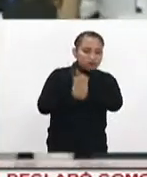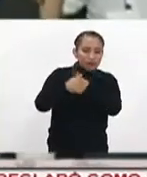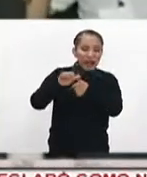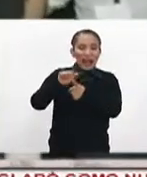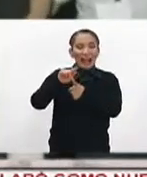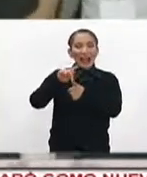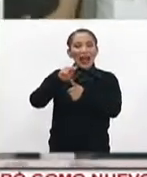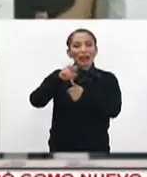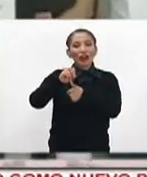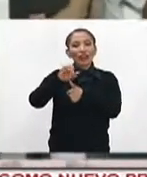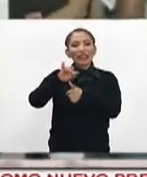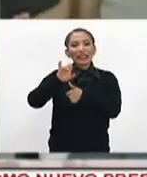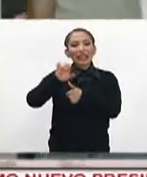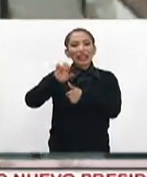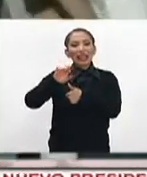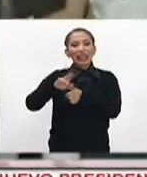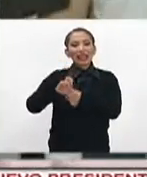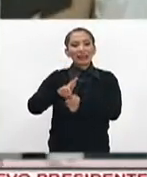Alejandro Guillier.